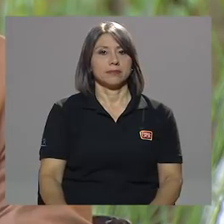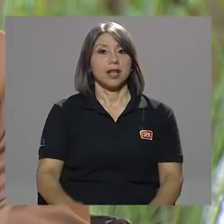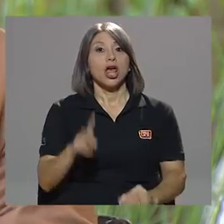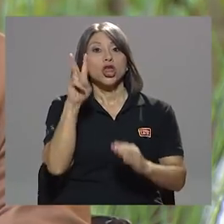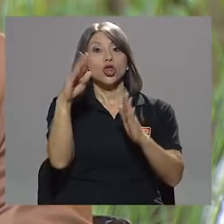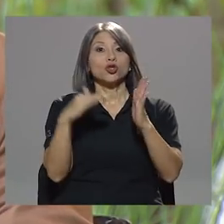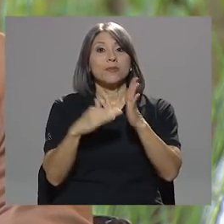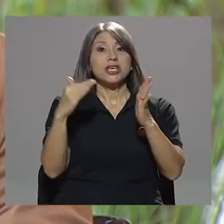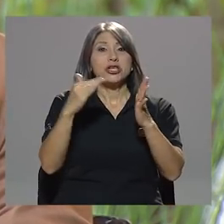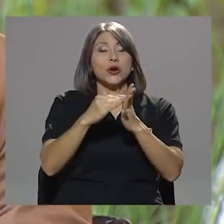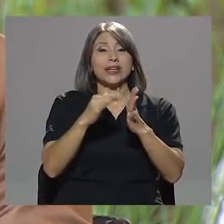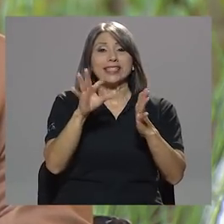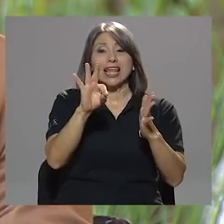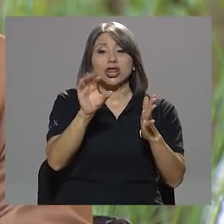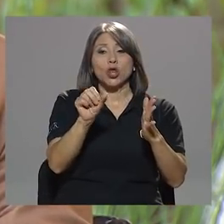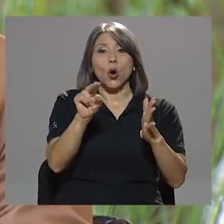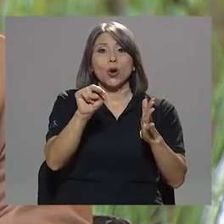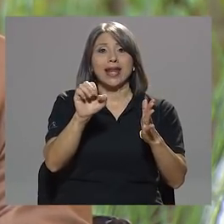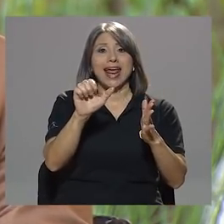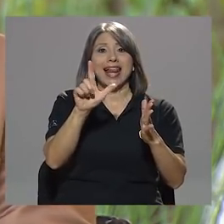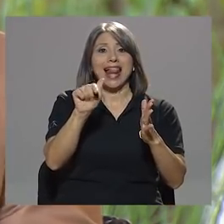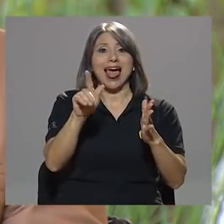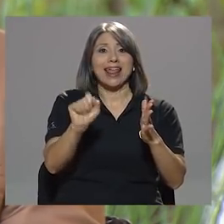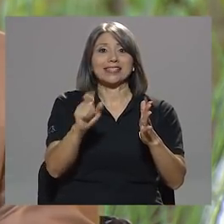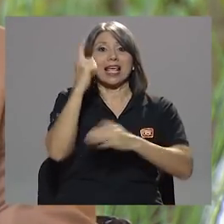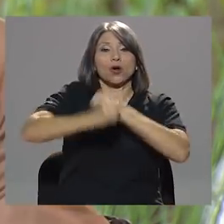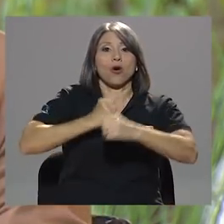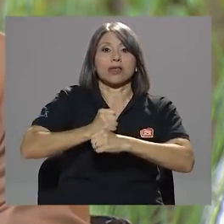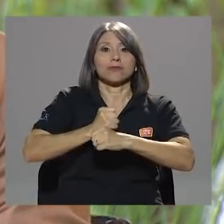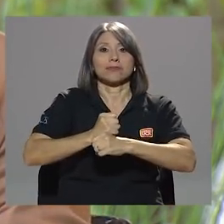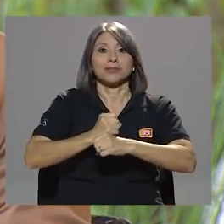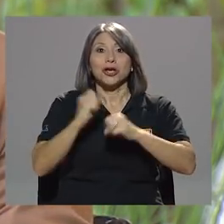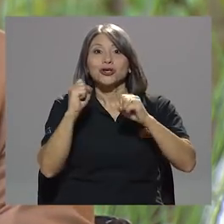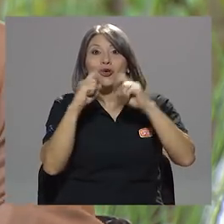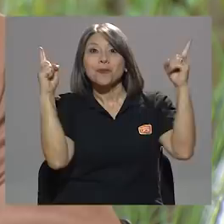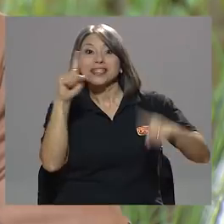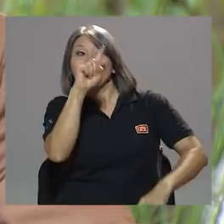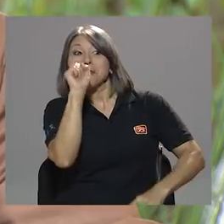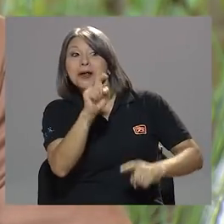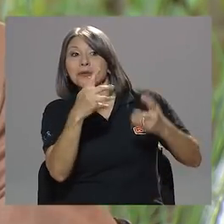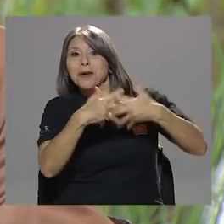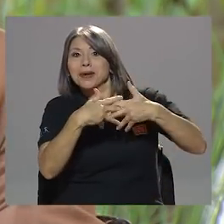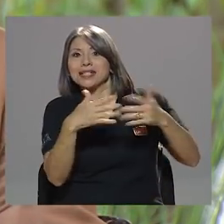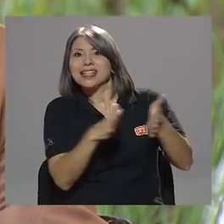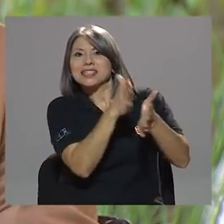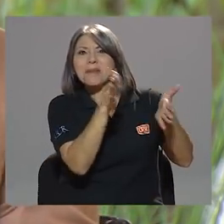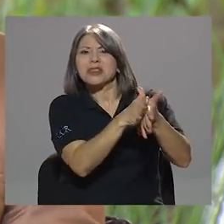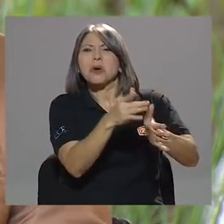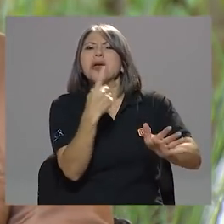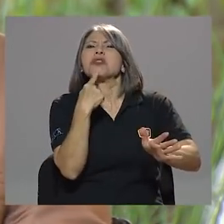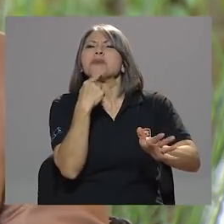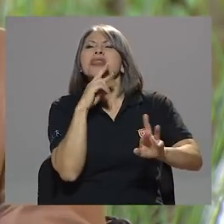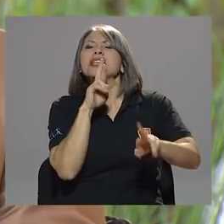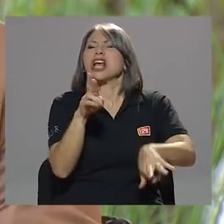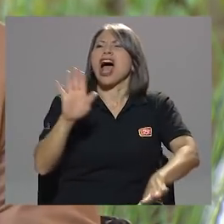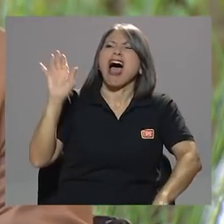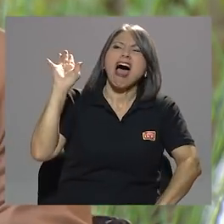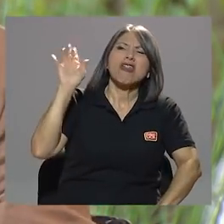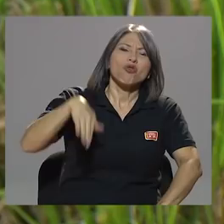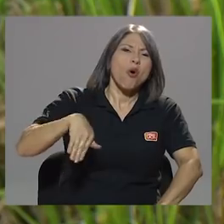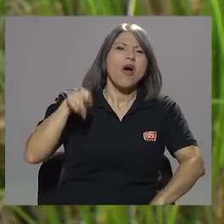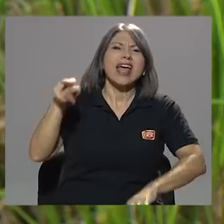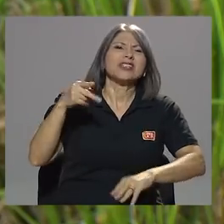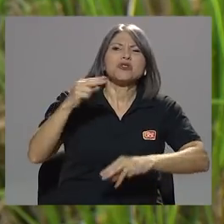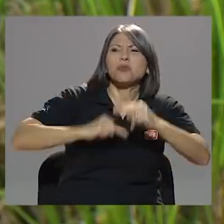En 2 millones de toneladas por año. Y sorpresa, usted va le pregunta a los cementeros y posiblemente le van a decir, no, es que es un mercado muy